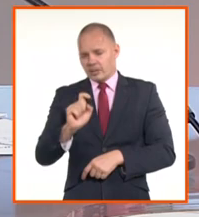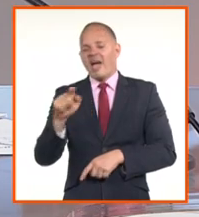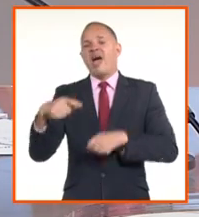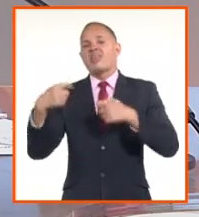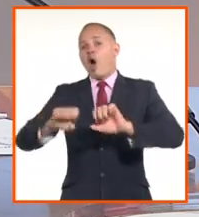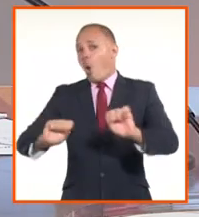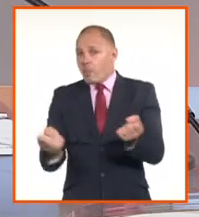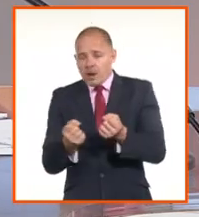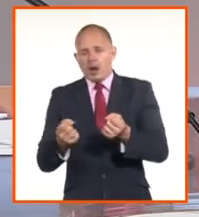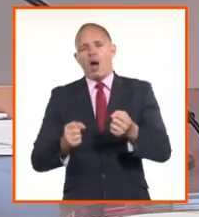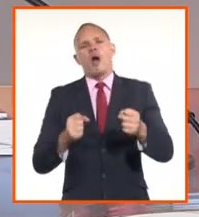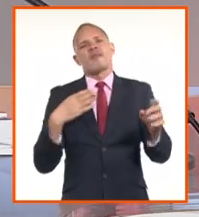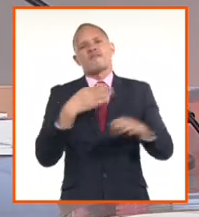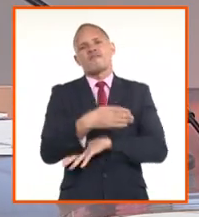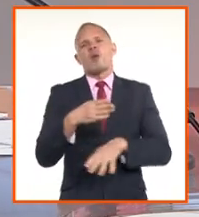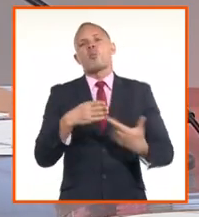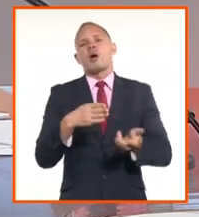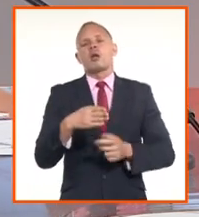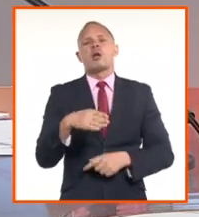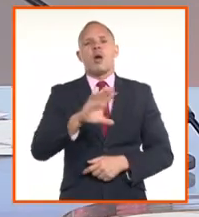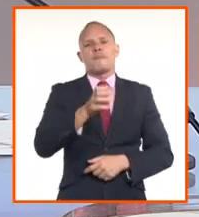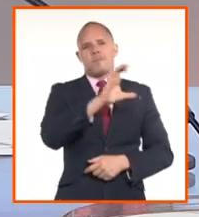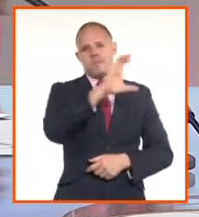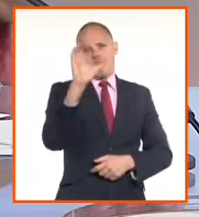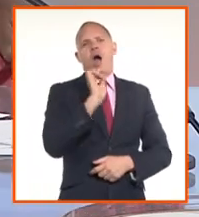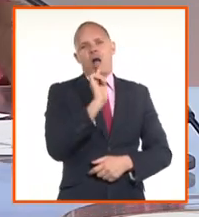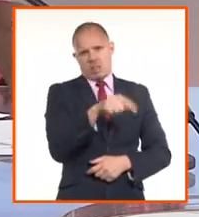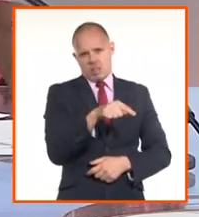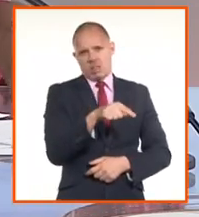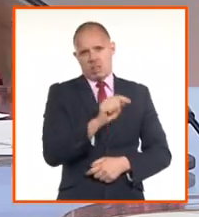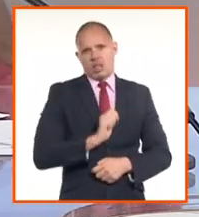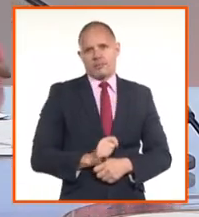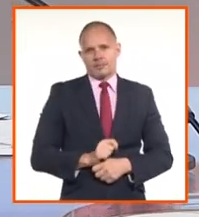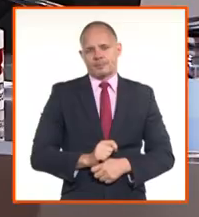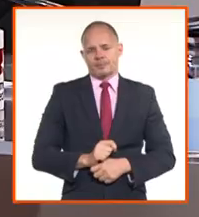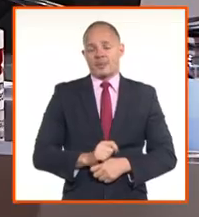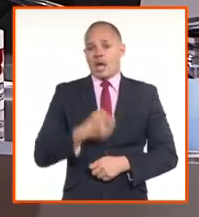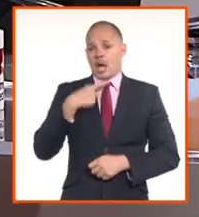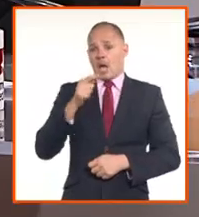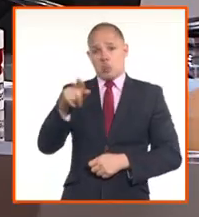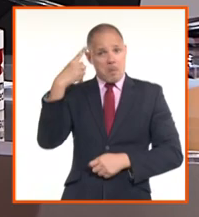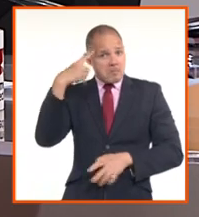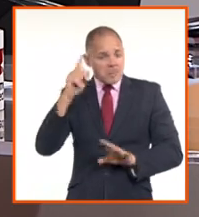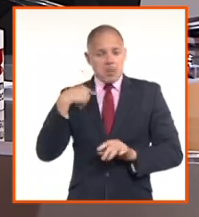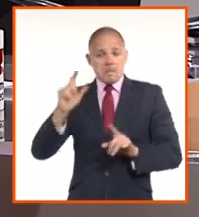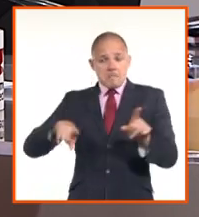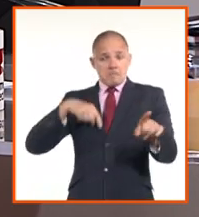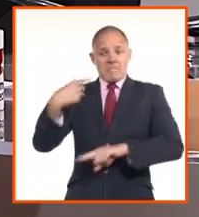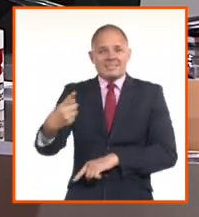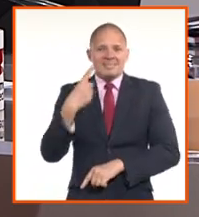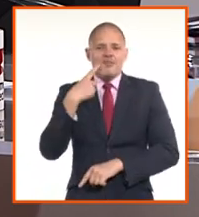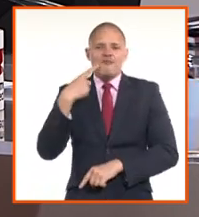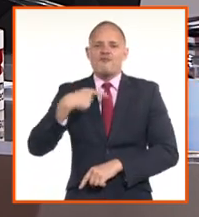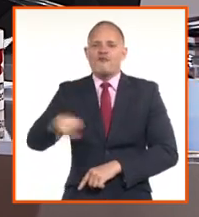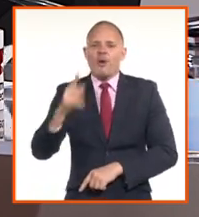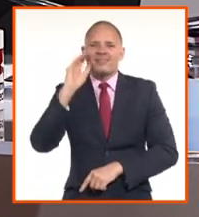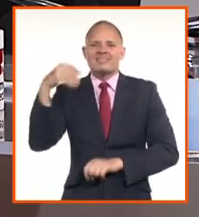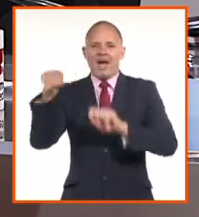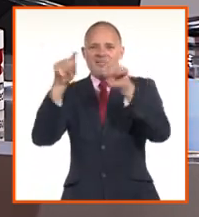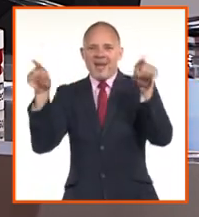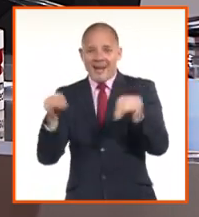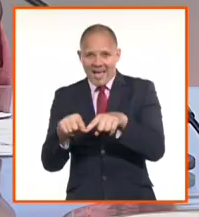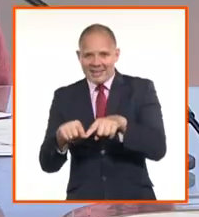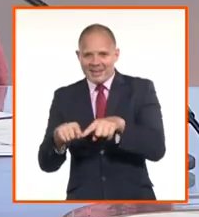que se establezca en el mercado. Si va a cajera mañana es 1 por 24. 1 por 24. Nosotros, de todas formas,